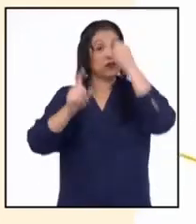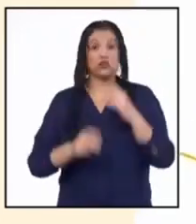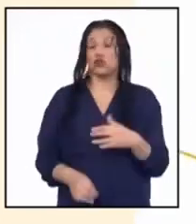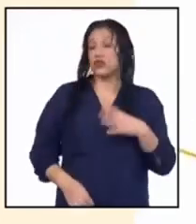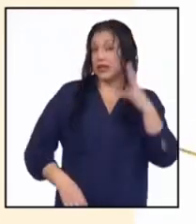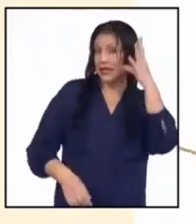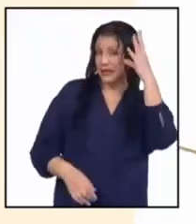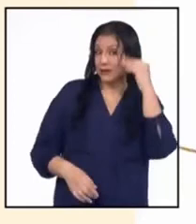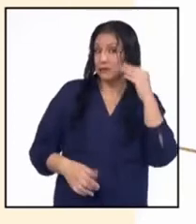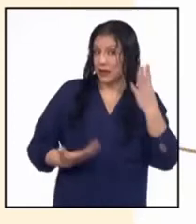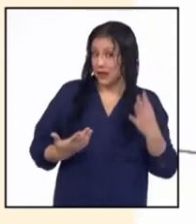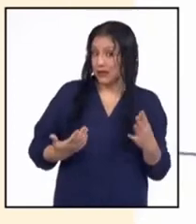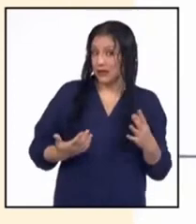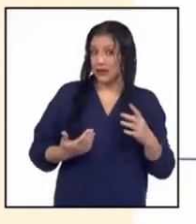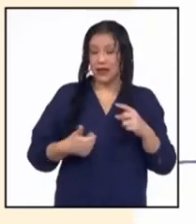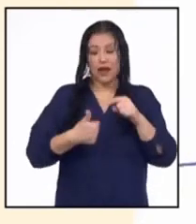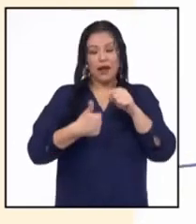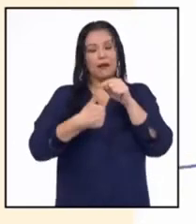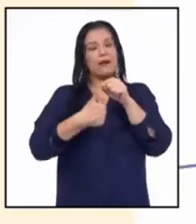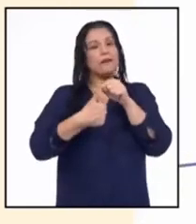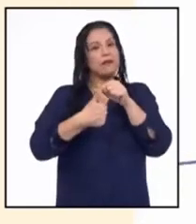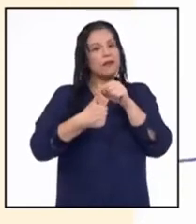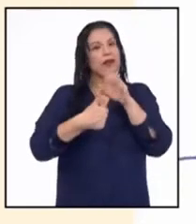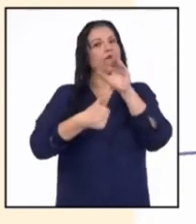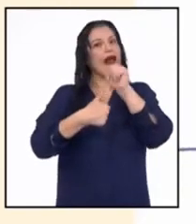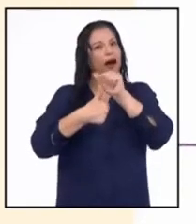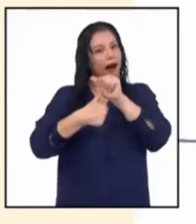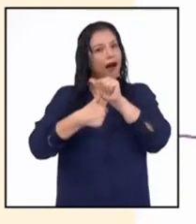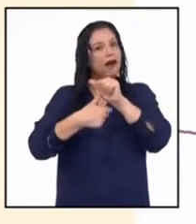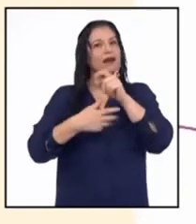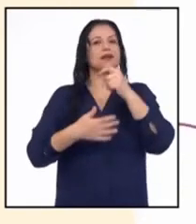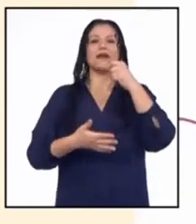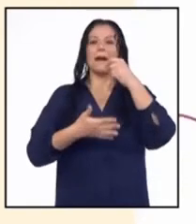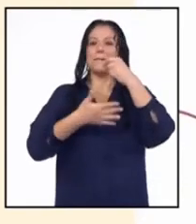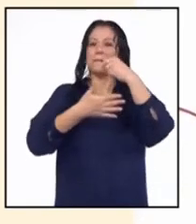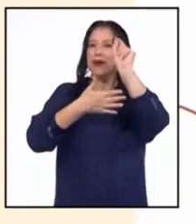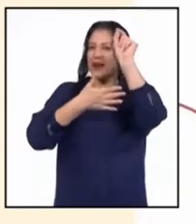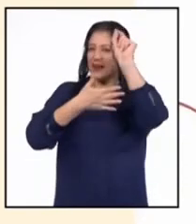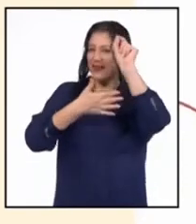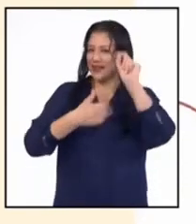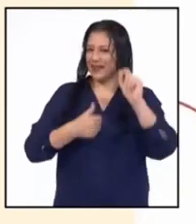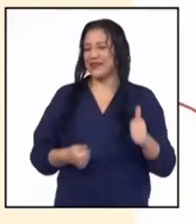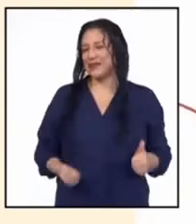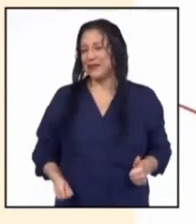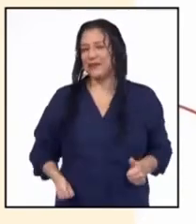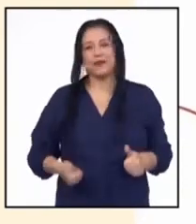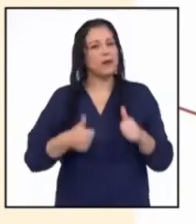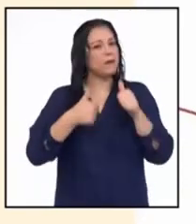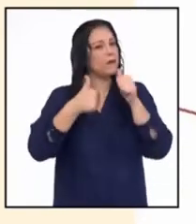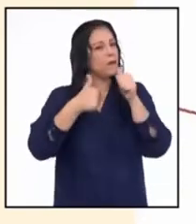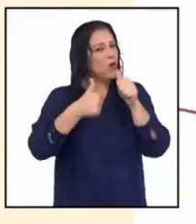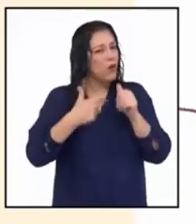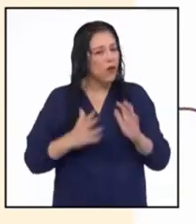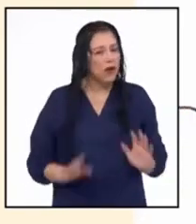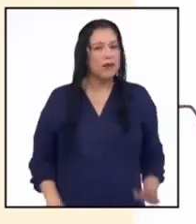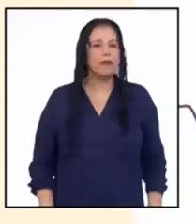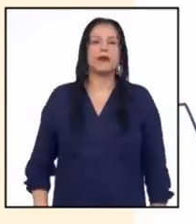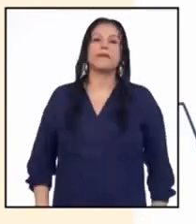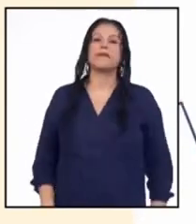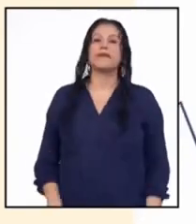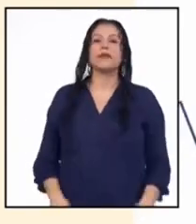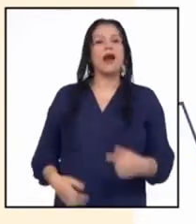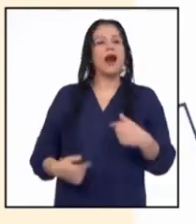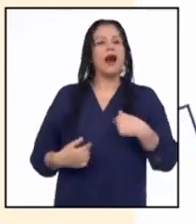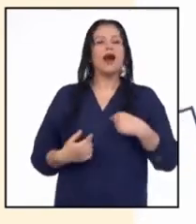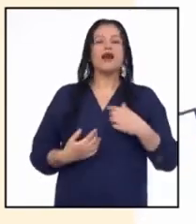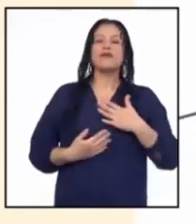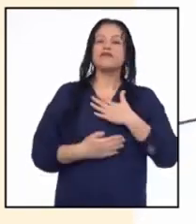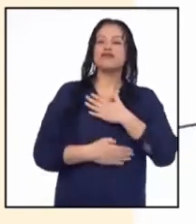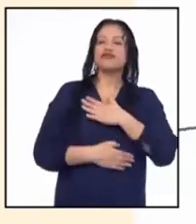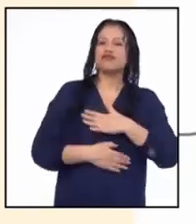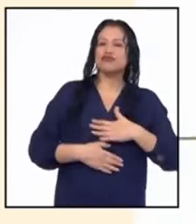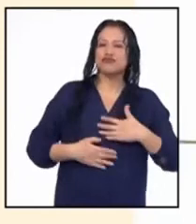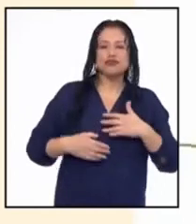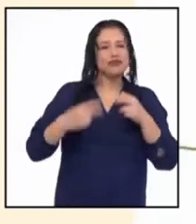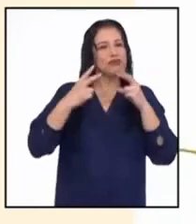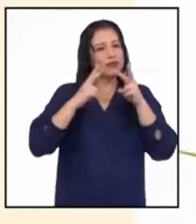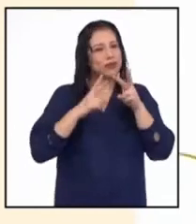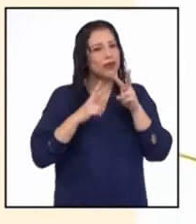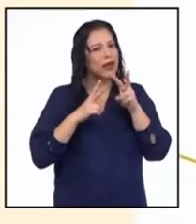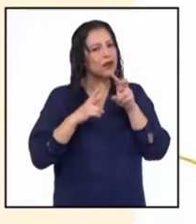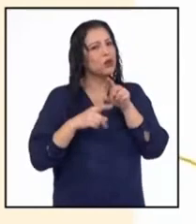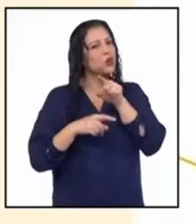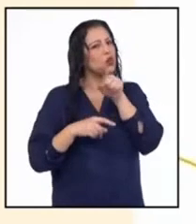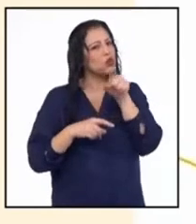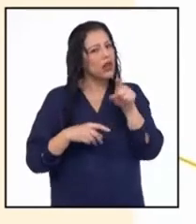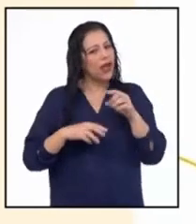Sí, esa es la respuesta correcta, la opción A. Muy bien, chicos. Me complace ver el